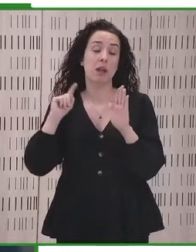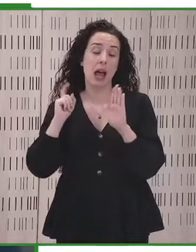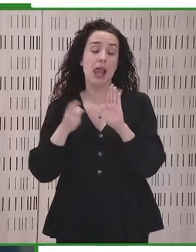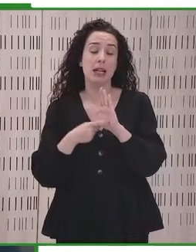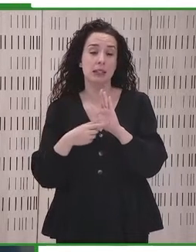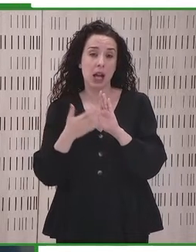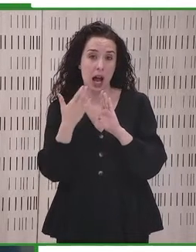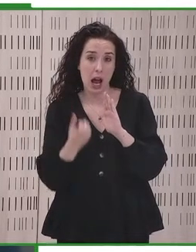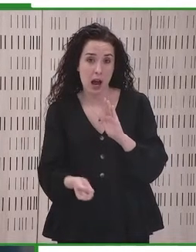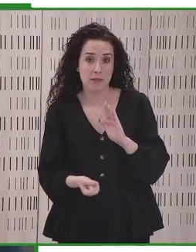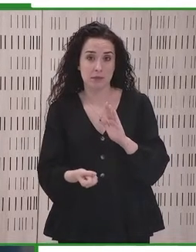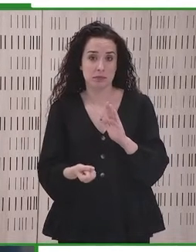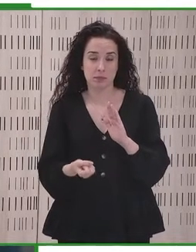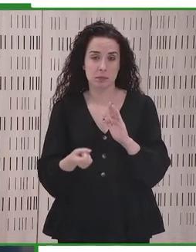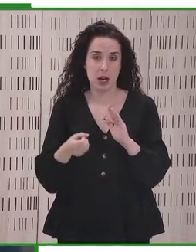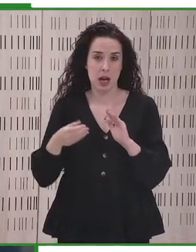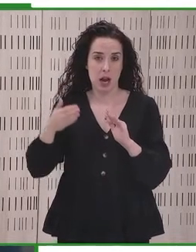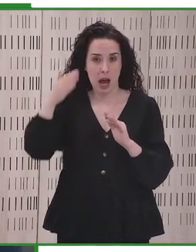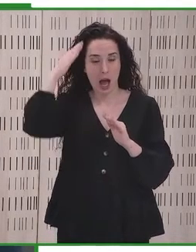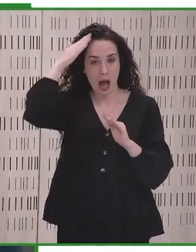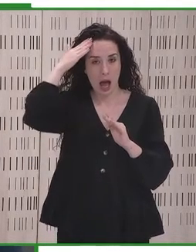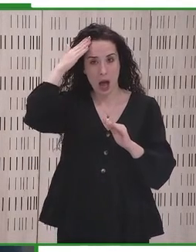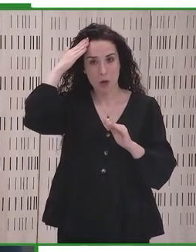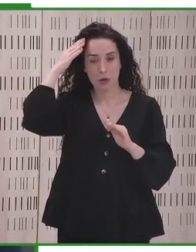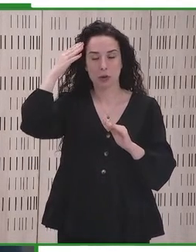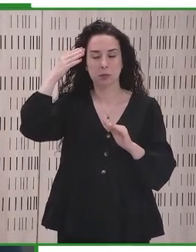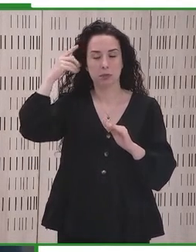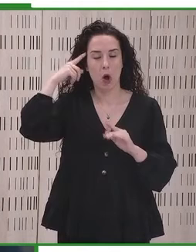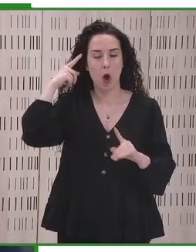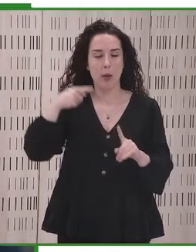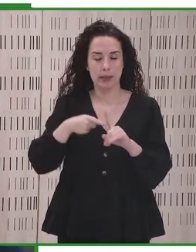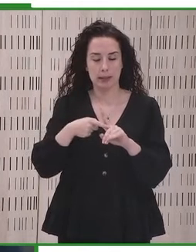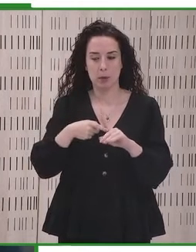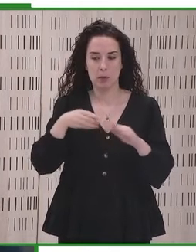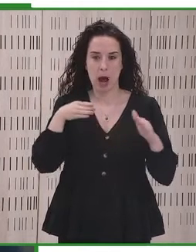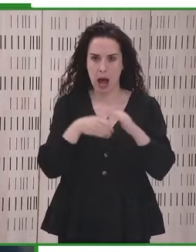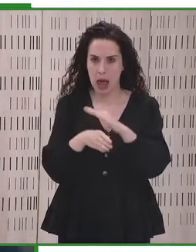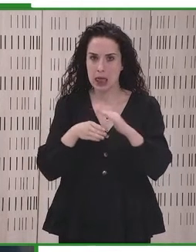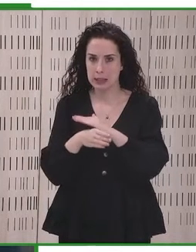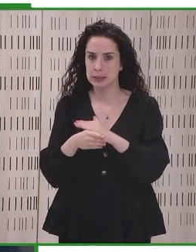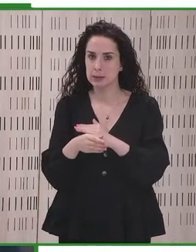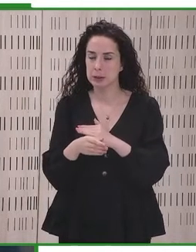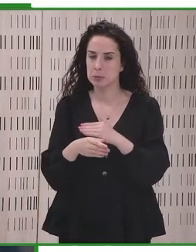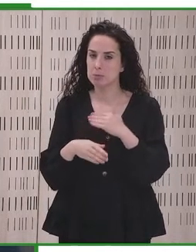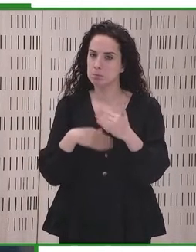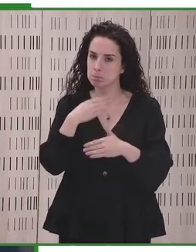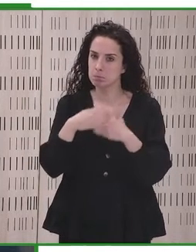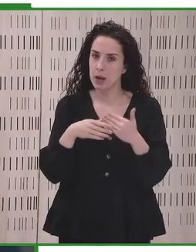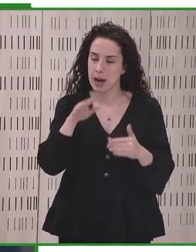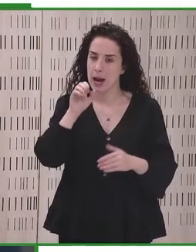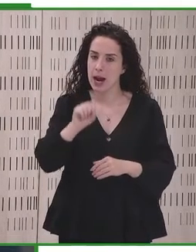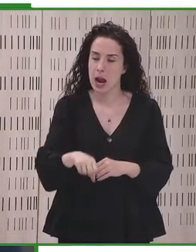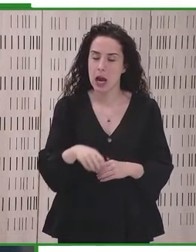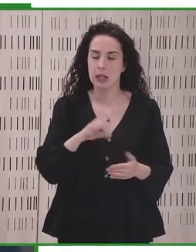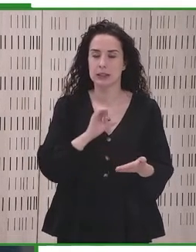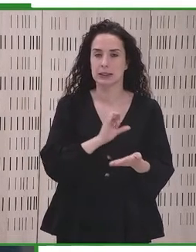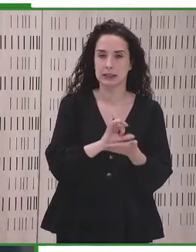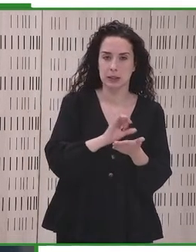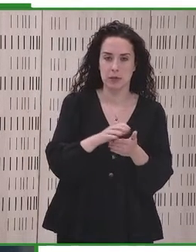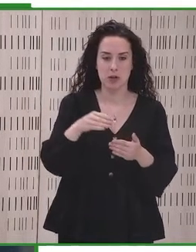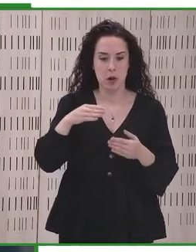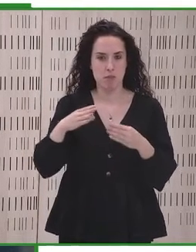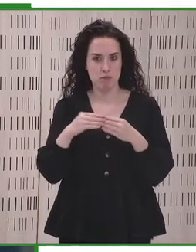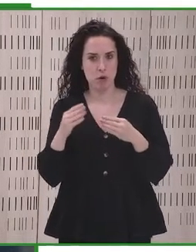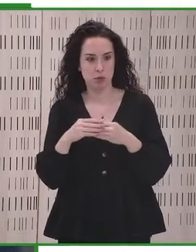no discriminación, otros se centran sobre todo en políticas públicas para proporcionar